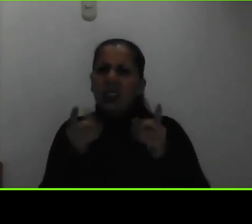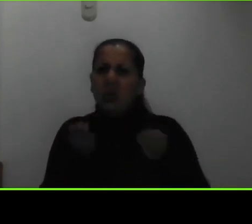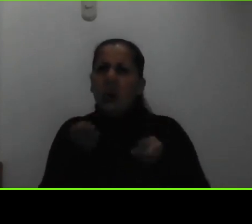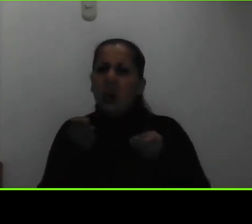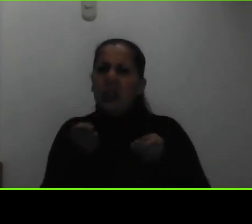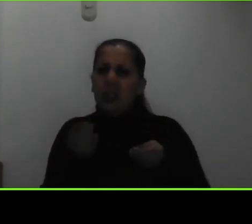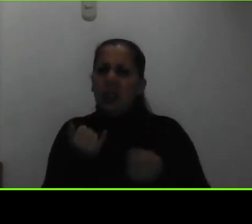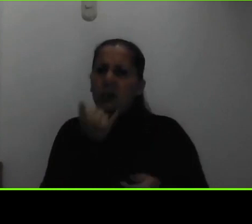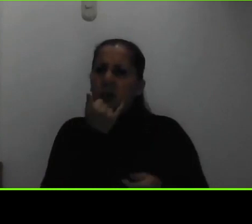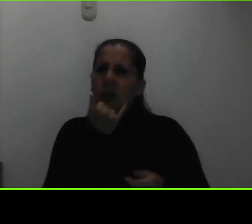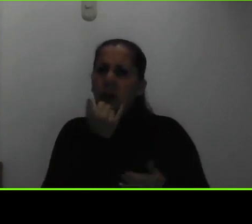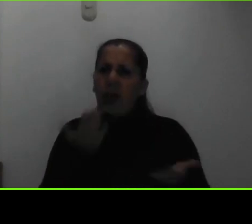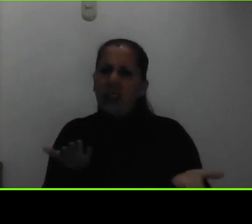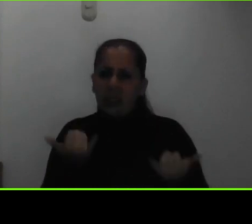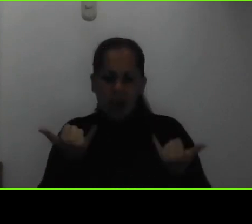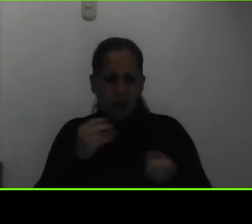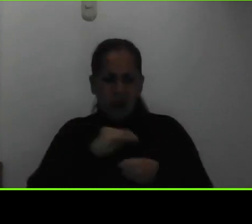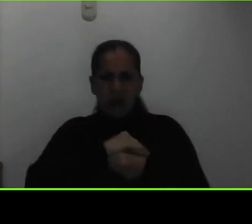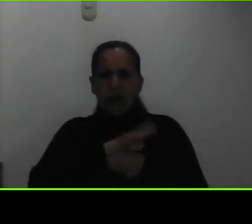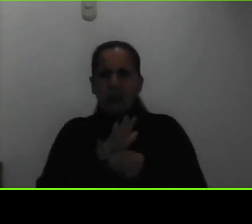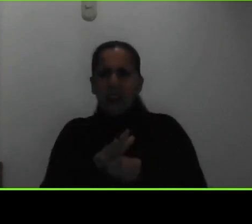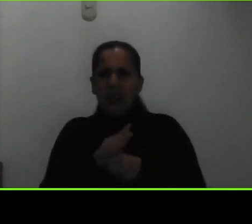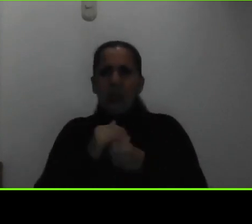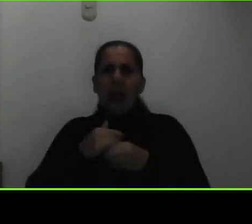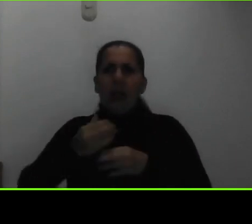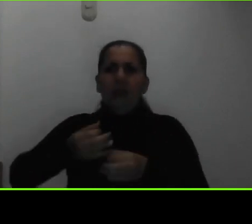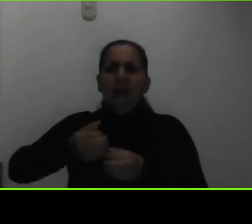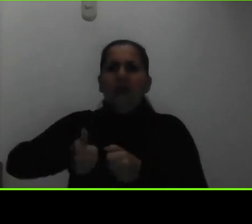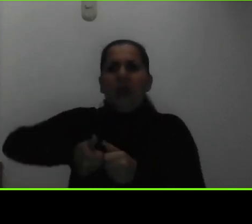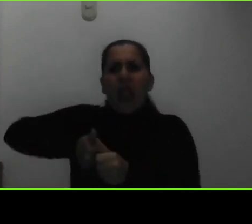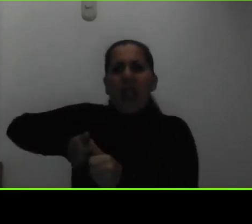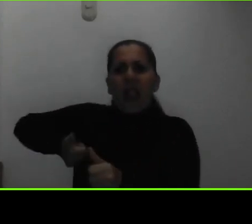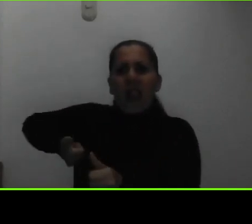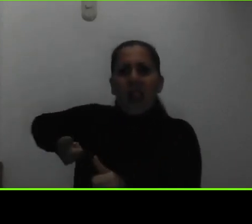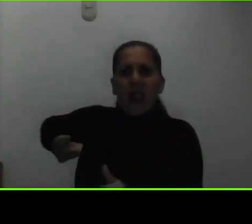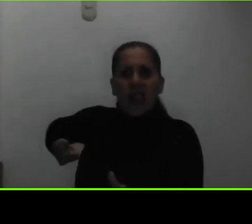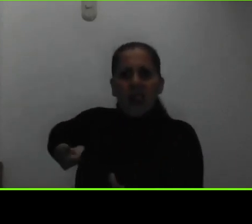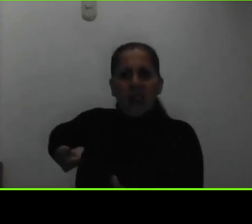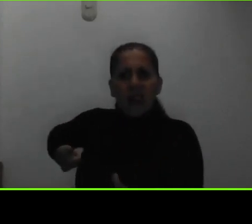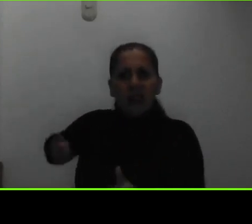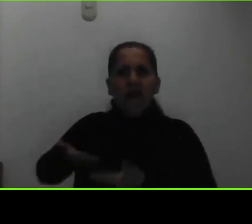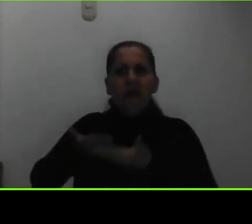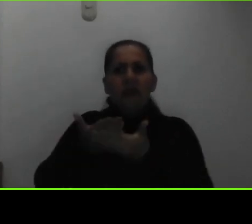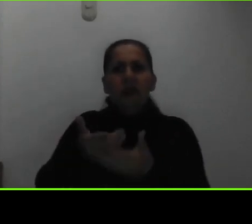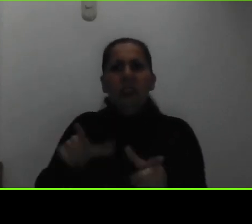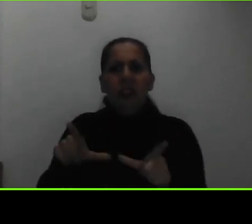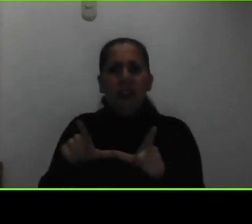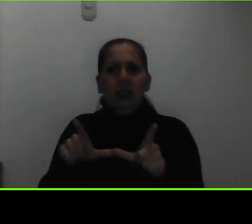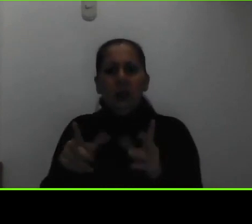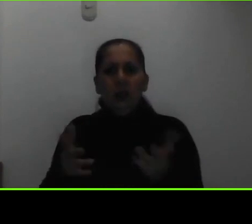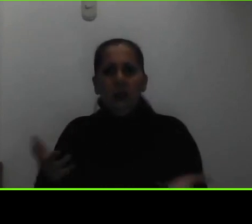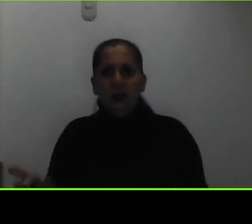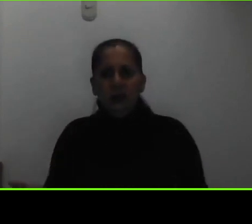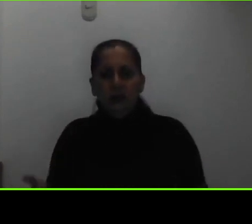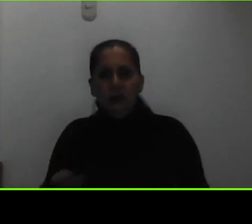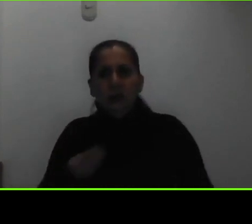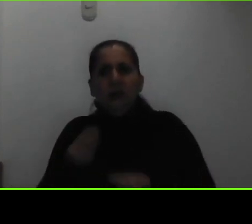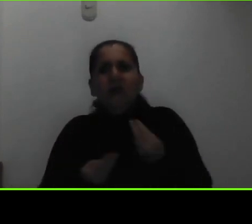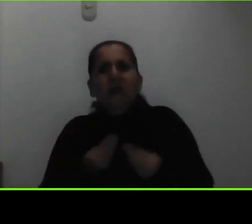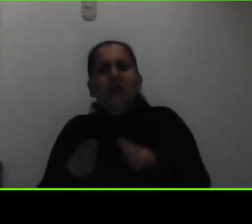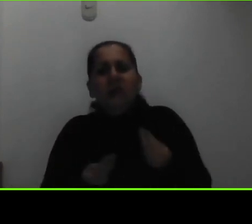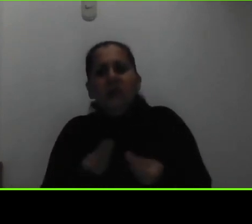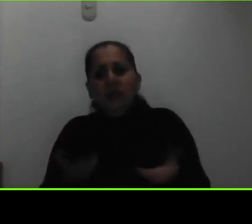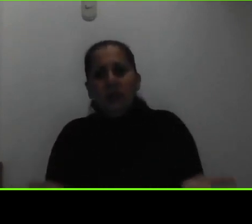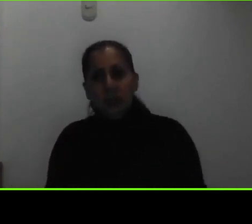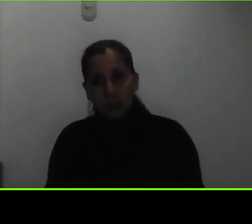que con todo esto de la pandemia se ha trazado la entrega del título entonces preguntan qué